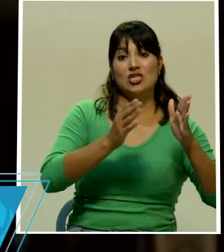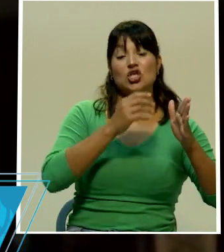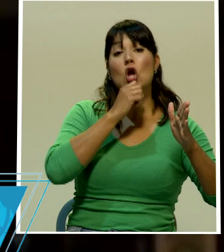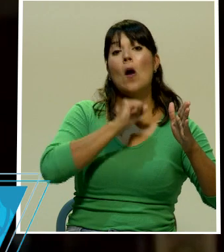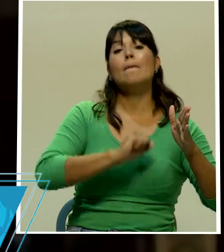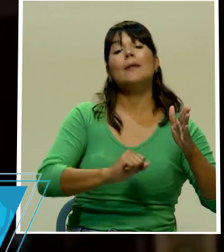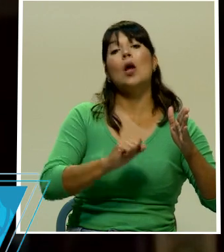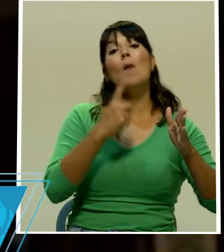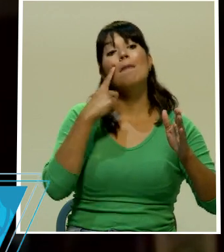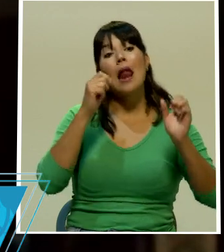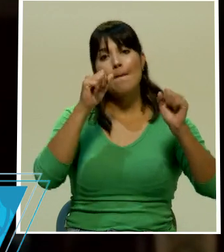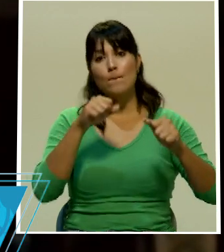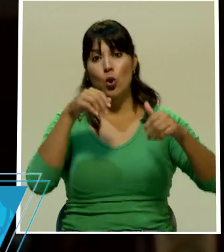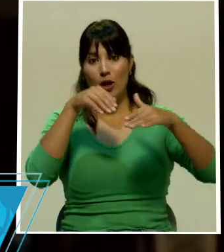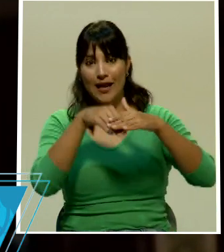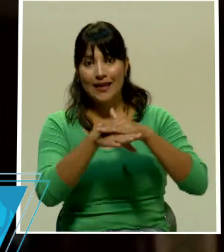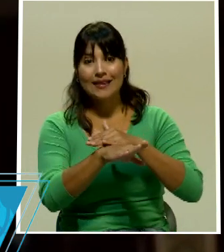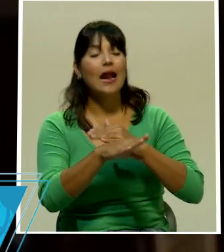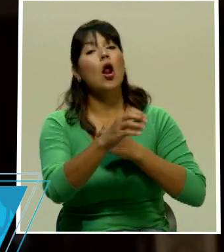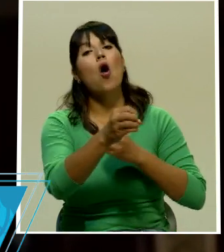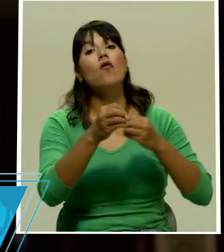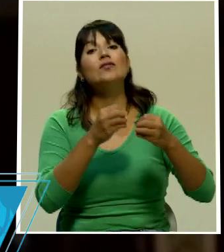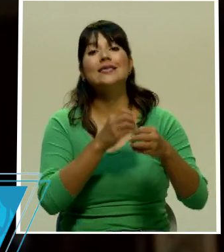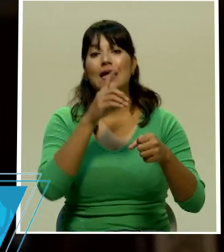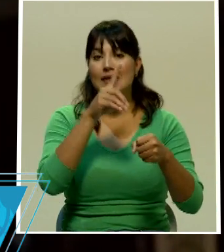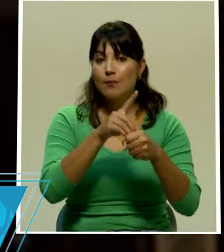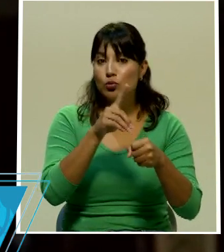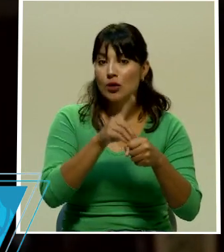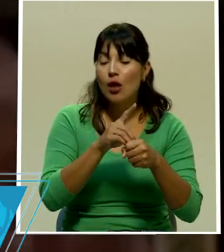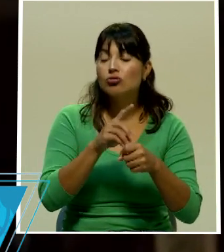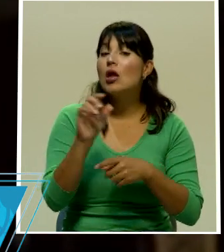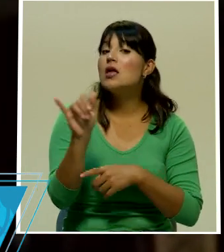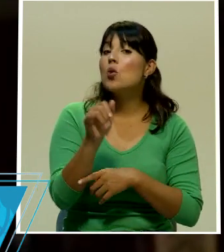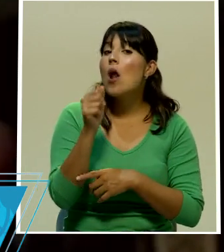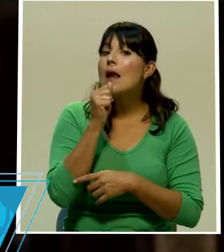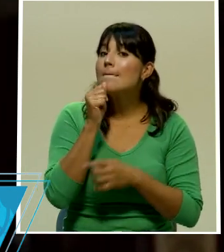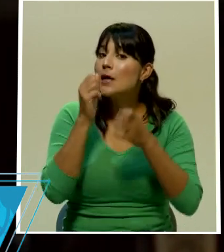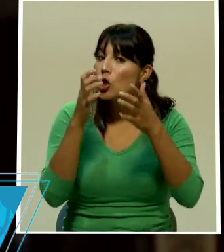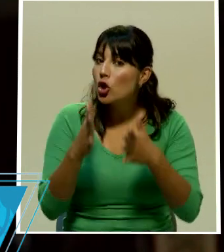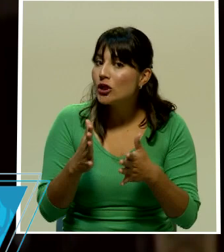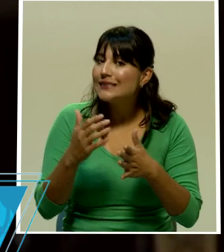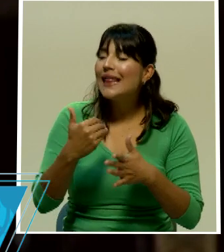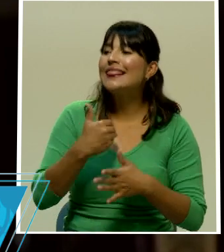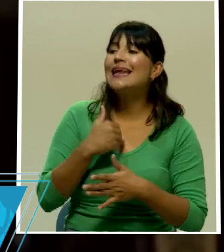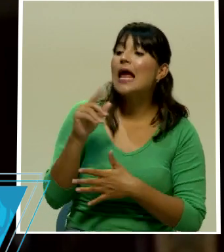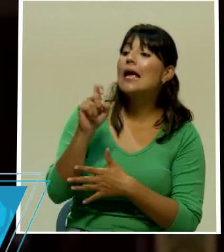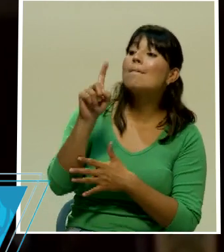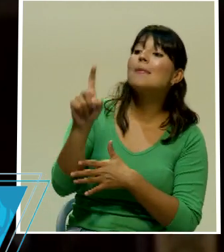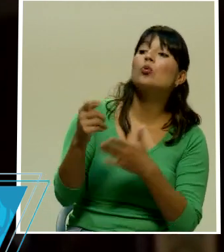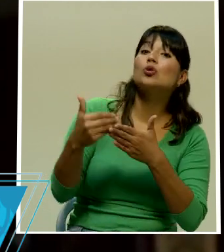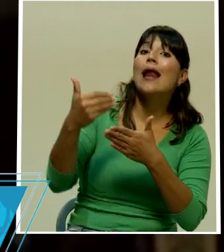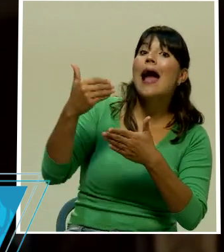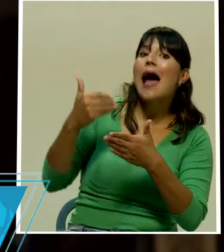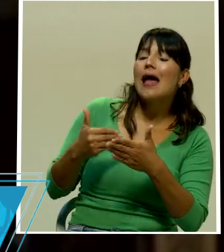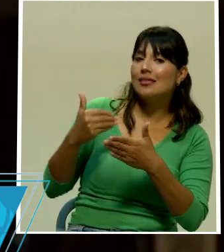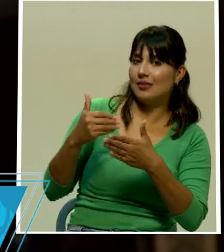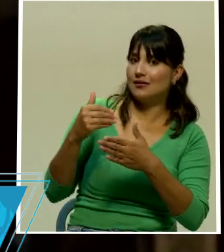edificio de Sion a las oficinas de los diputados tenía que ser previa consulta con la oficina del diputado